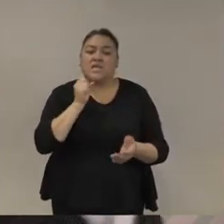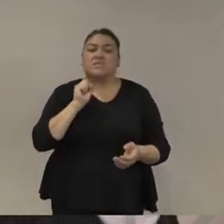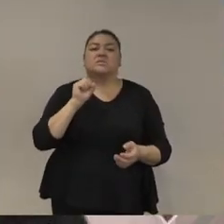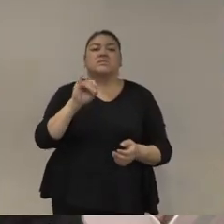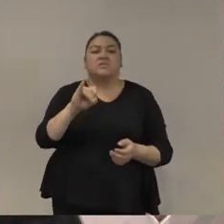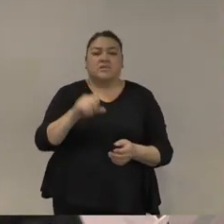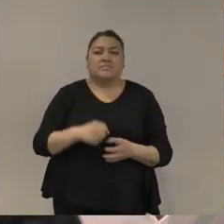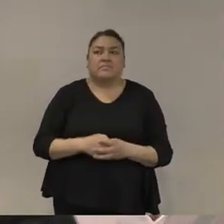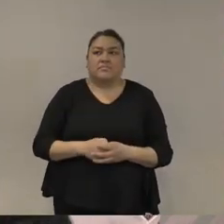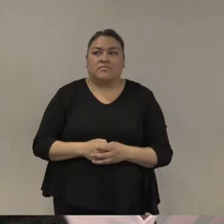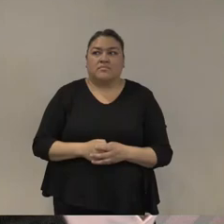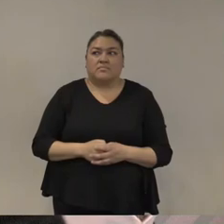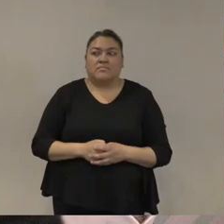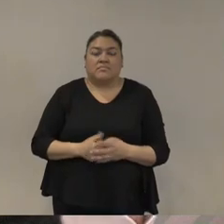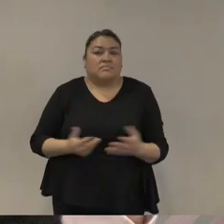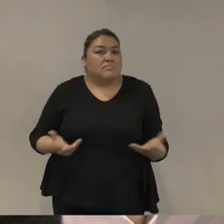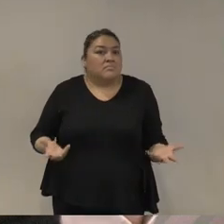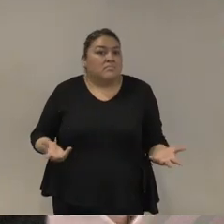a ver ¿qué hacemos con eso?